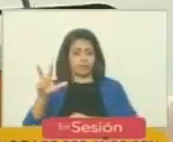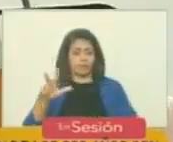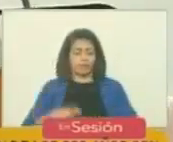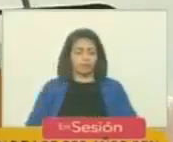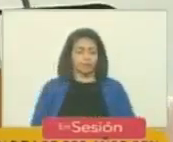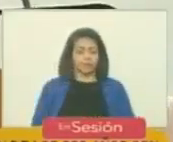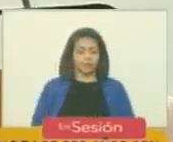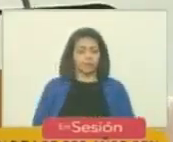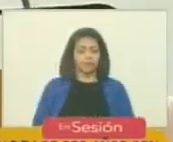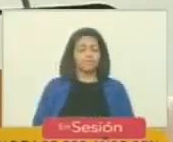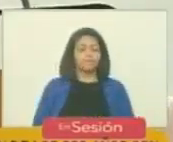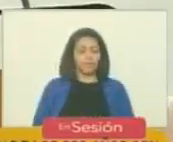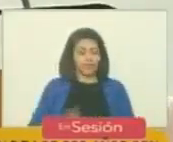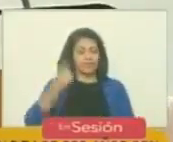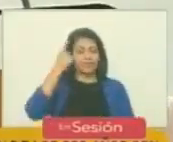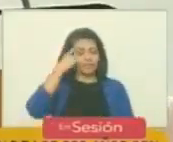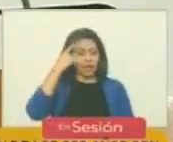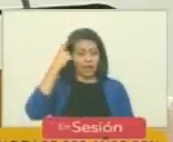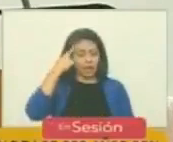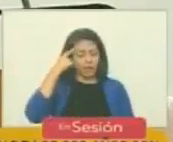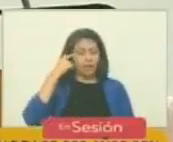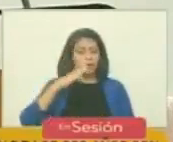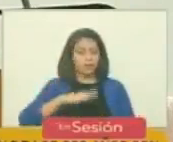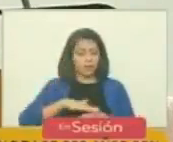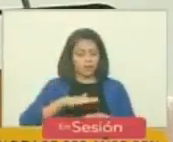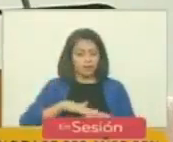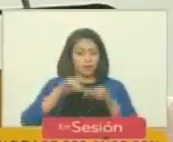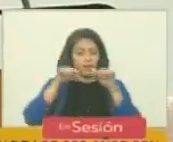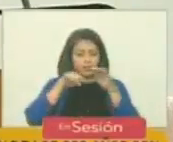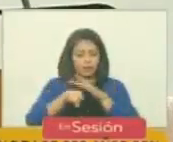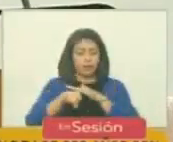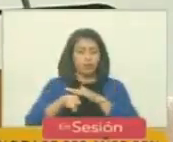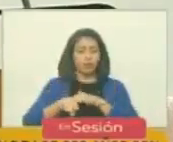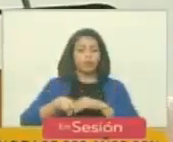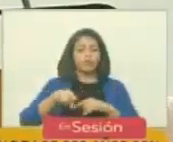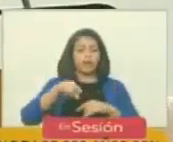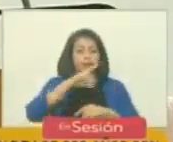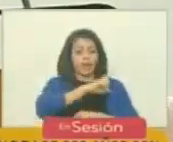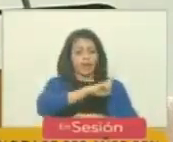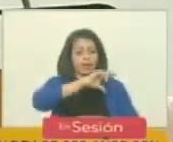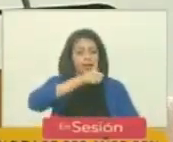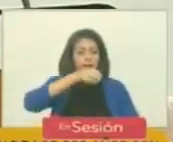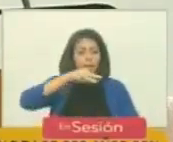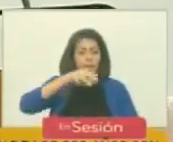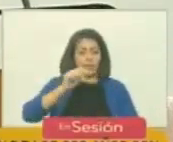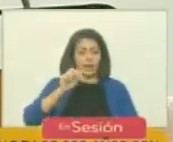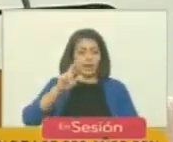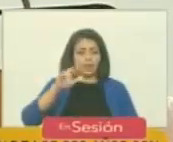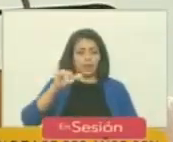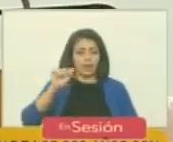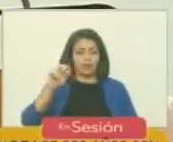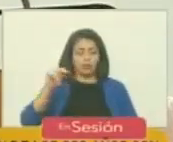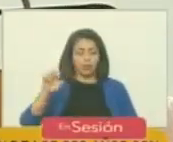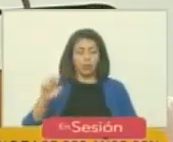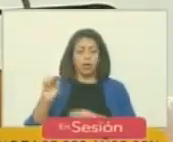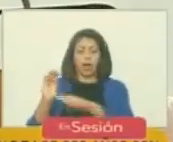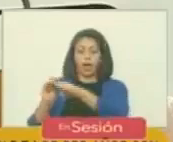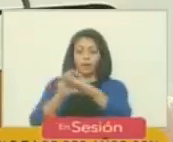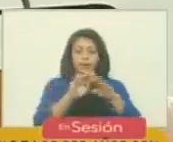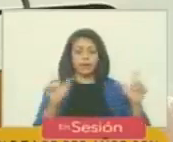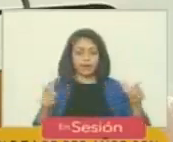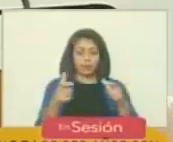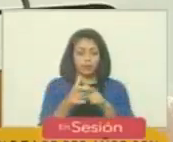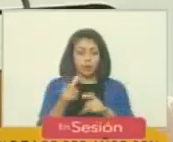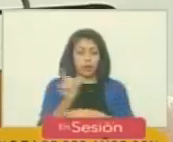1823 consciente del escenario que se estaba presentando el general Mariano Montilla convoca una reunión donde se establece la